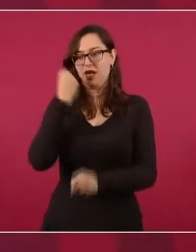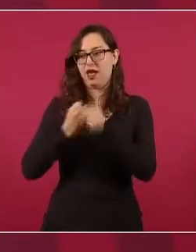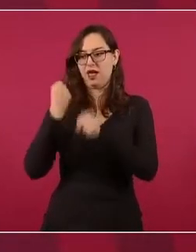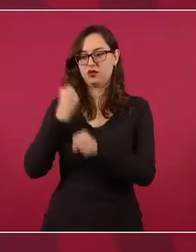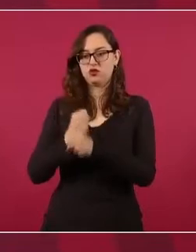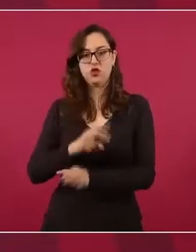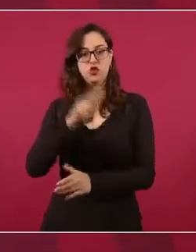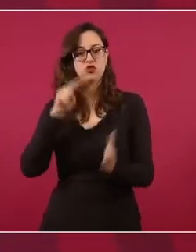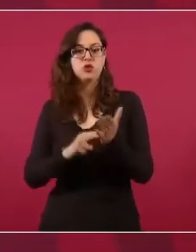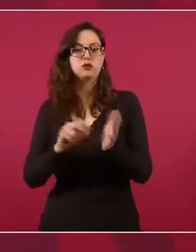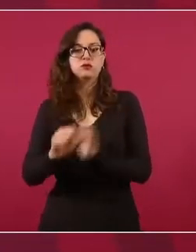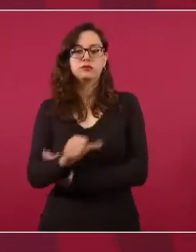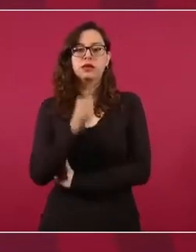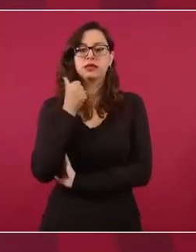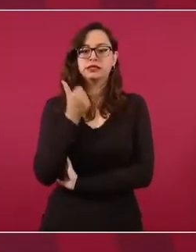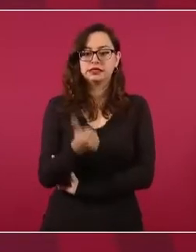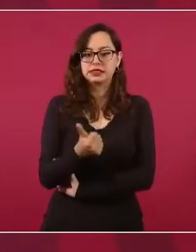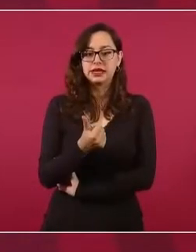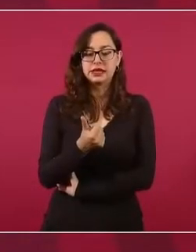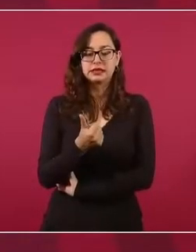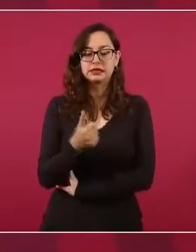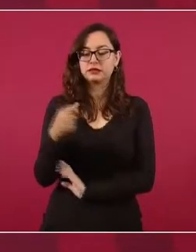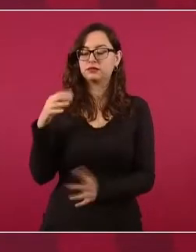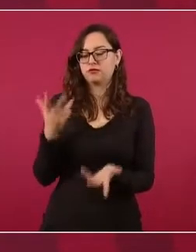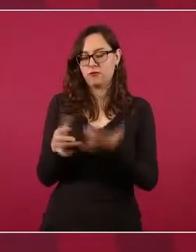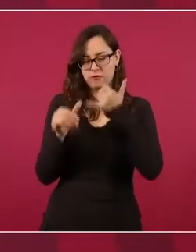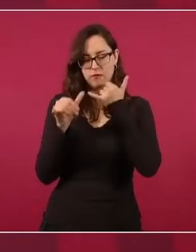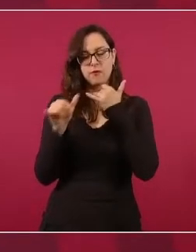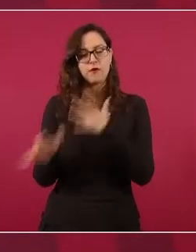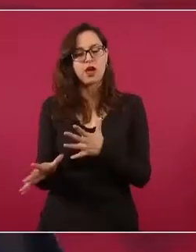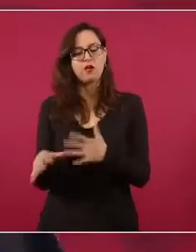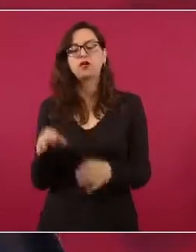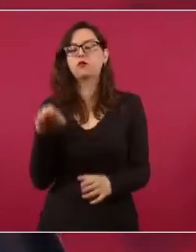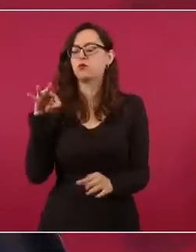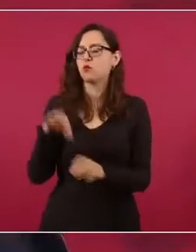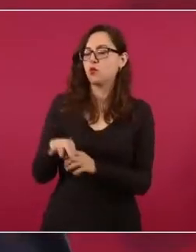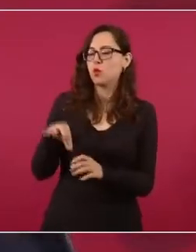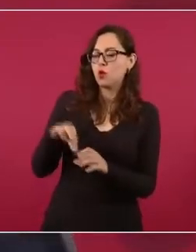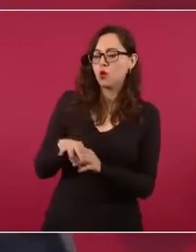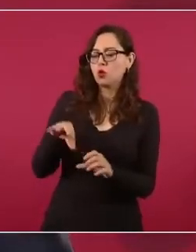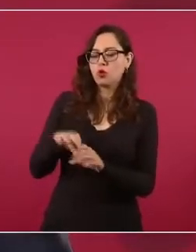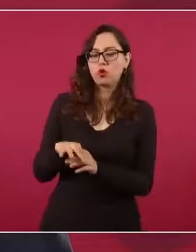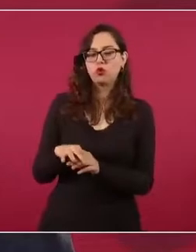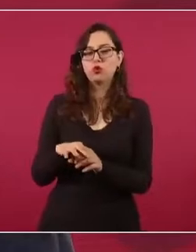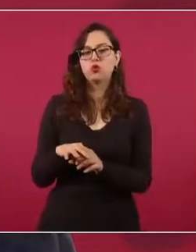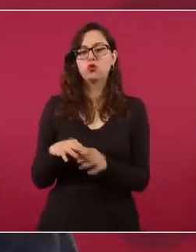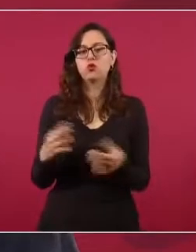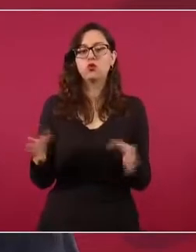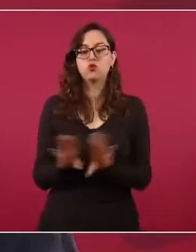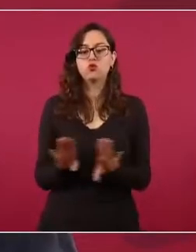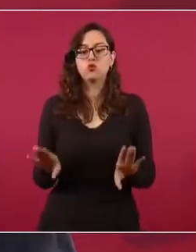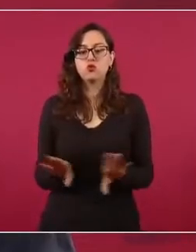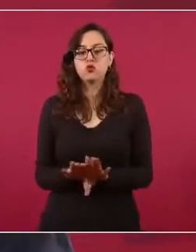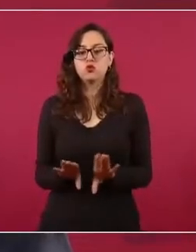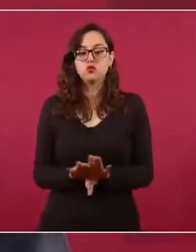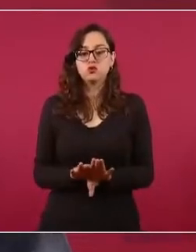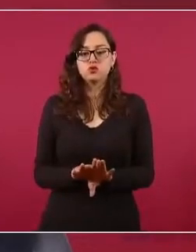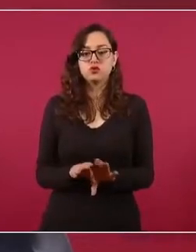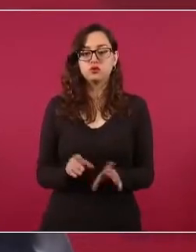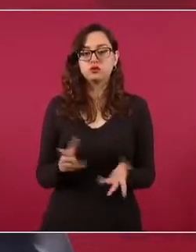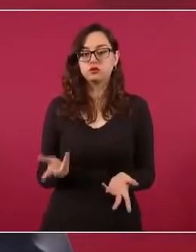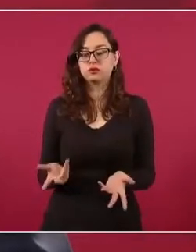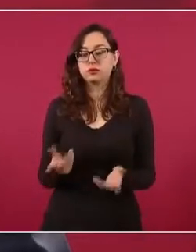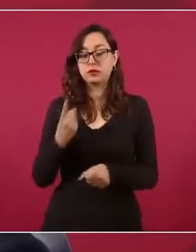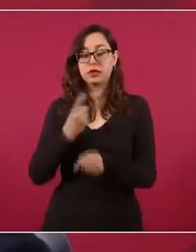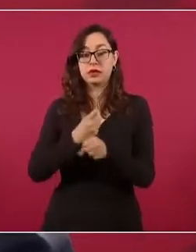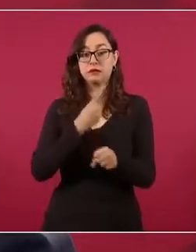metiendo los votos donde ganaban